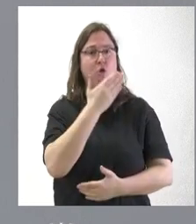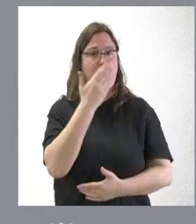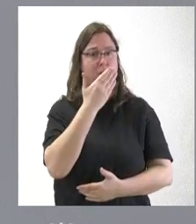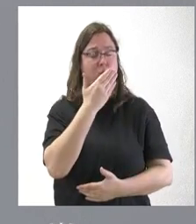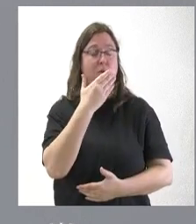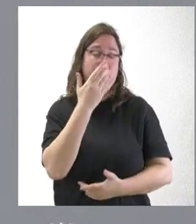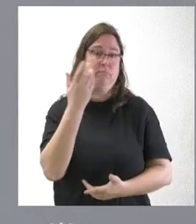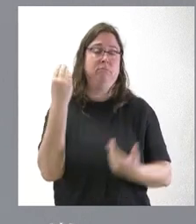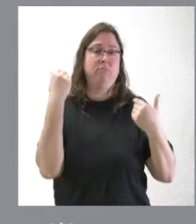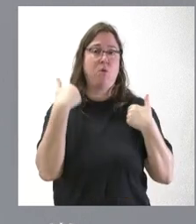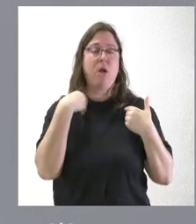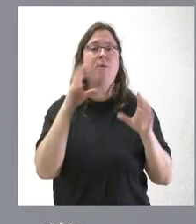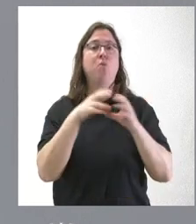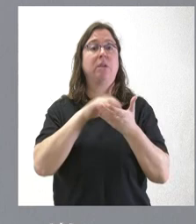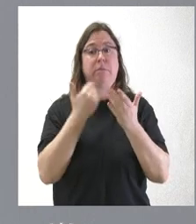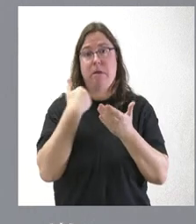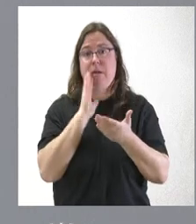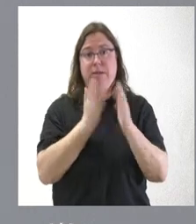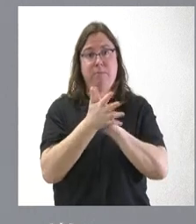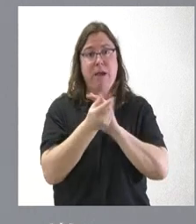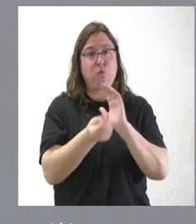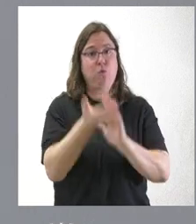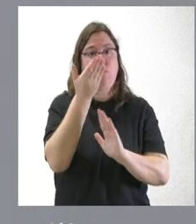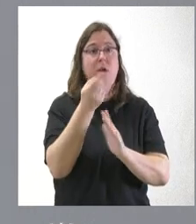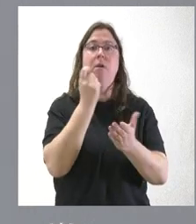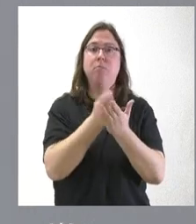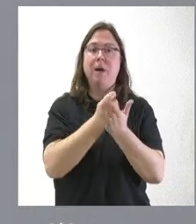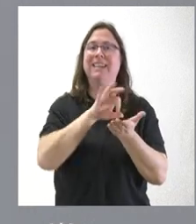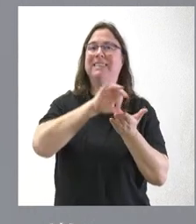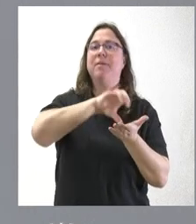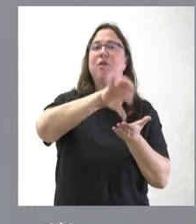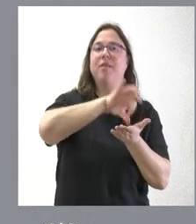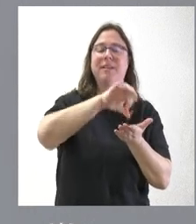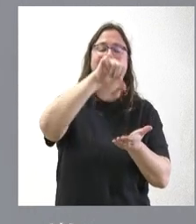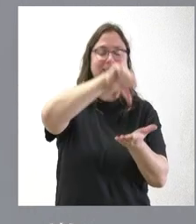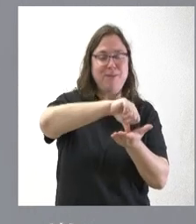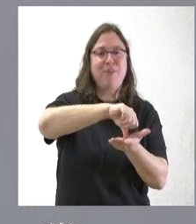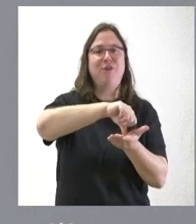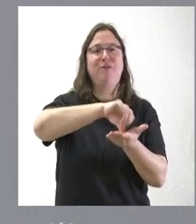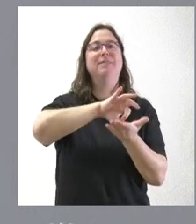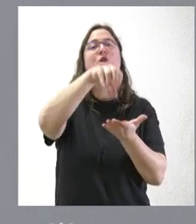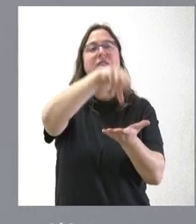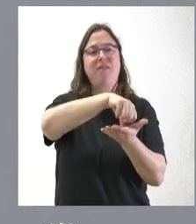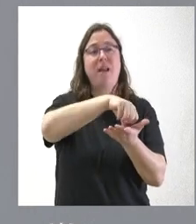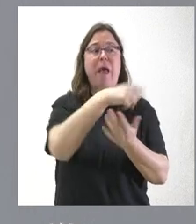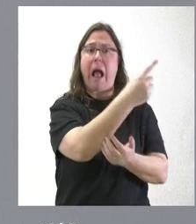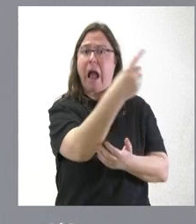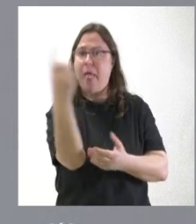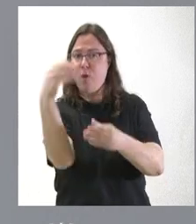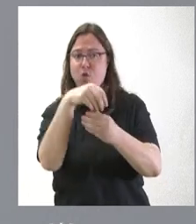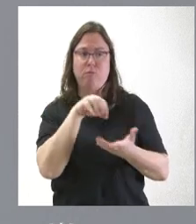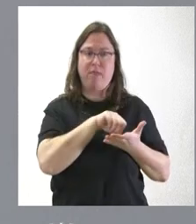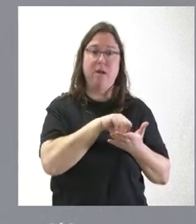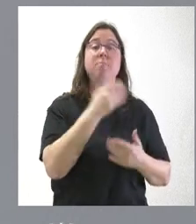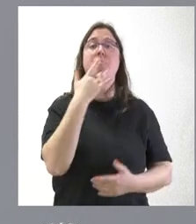de la Junta de Castilla y León, que hemos comentado esta mañana, pues esto se paga desde los servicios centrales, no desde cada uno de los centros educativos. Por ejemplo, los servicios